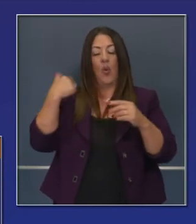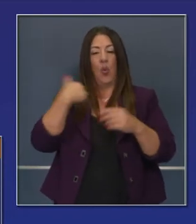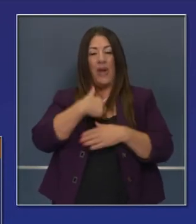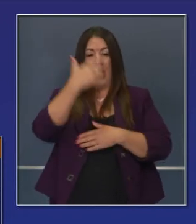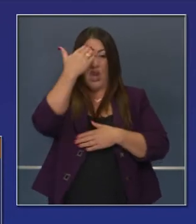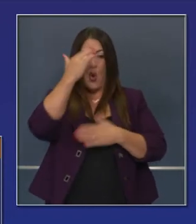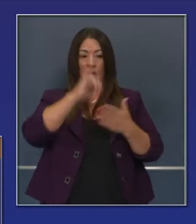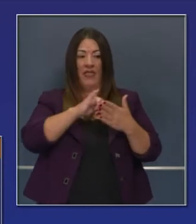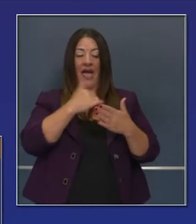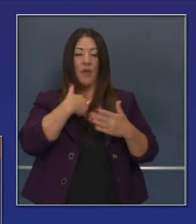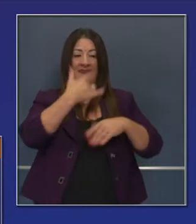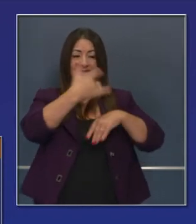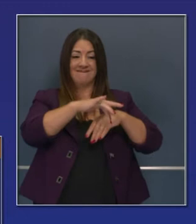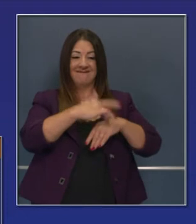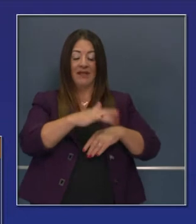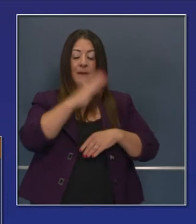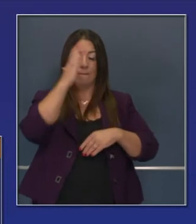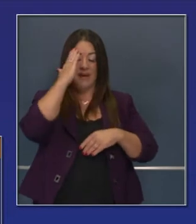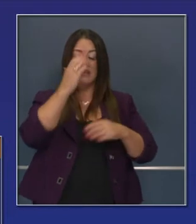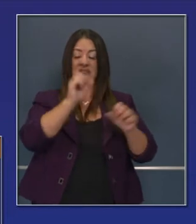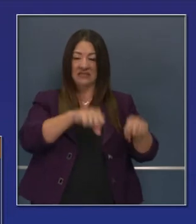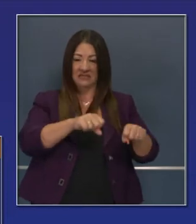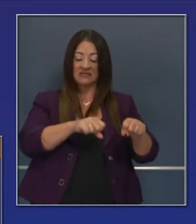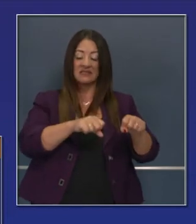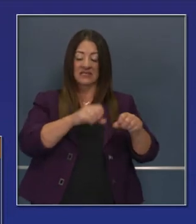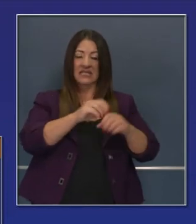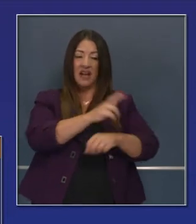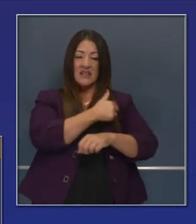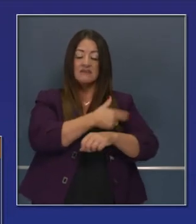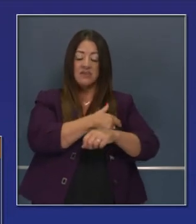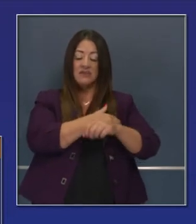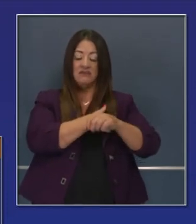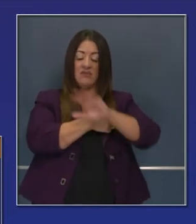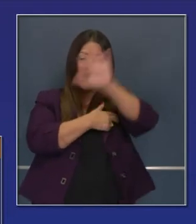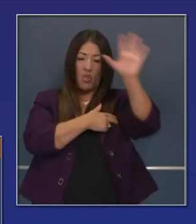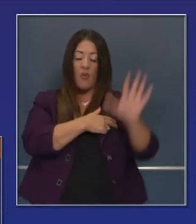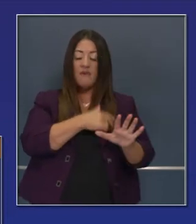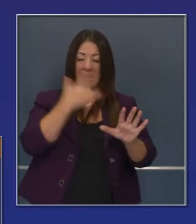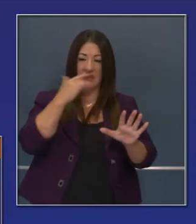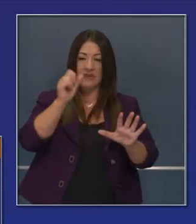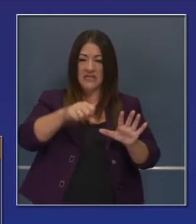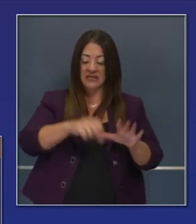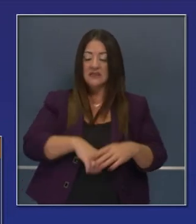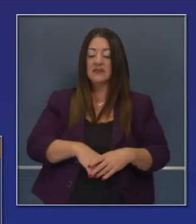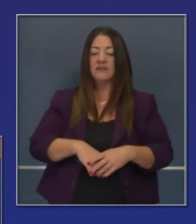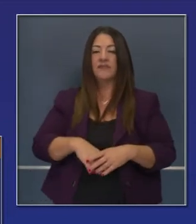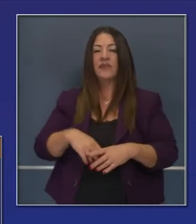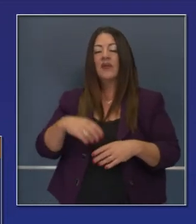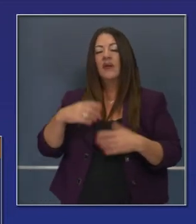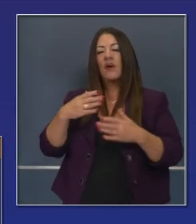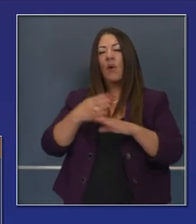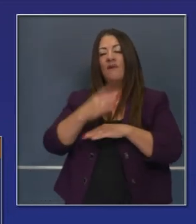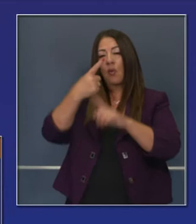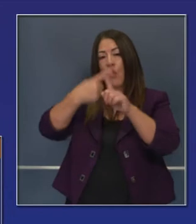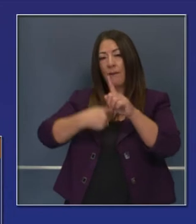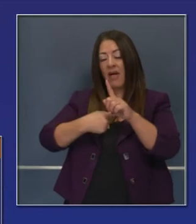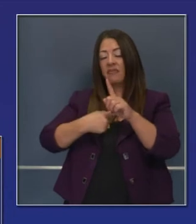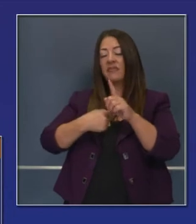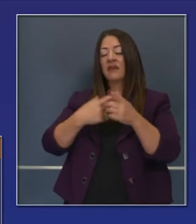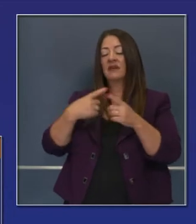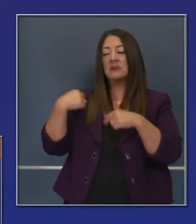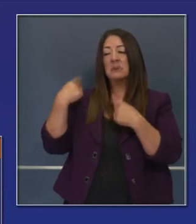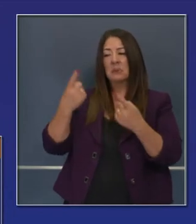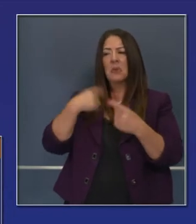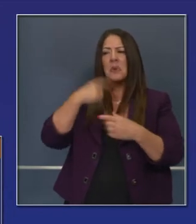Así que la capacidad sigue amplia. Sin embargo, vimos meses o más de un mes